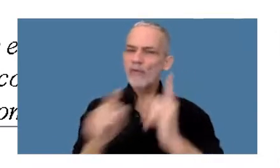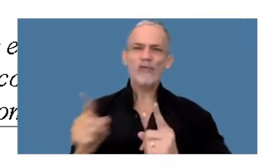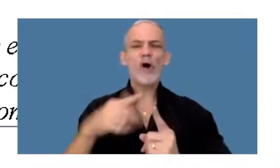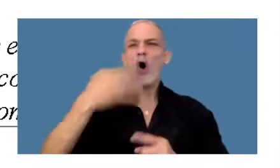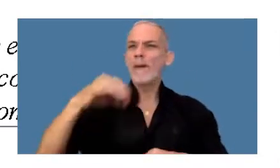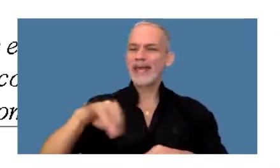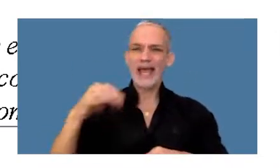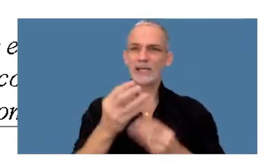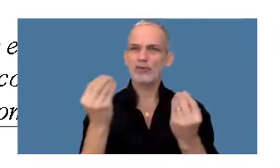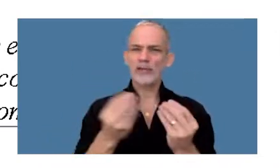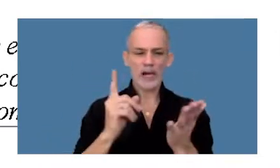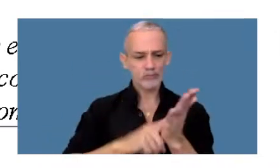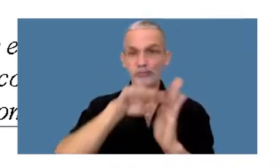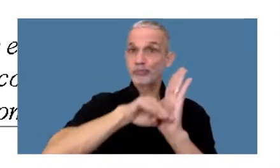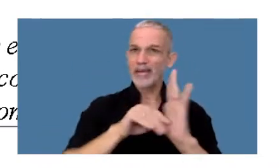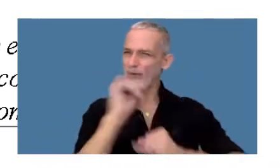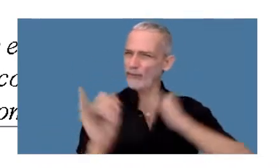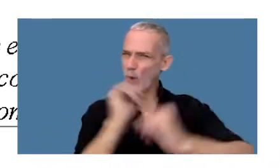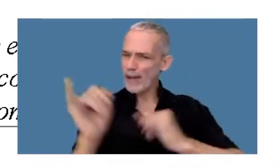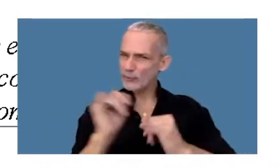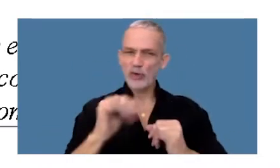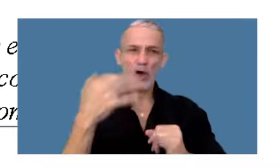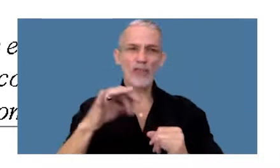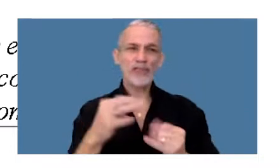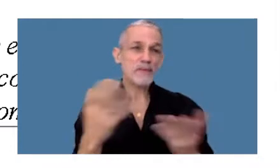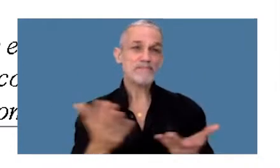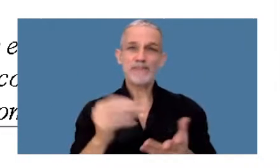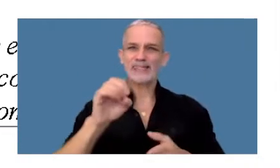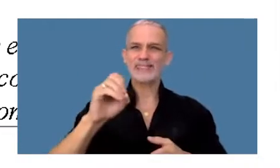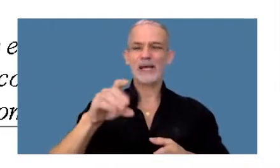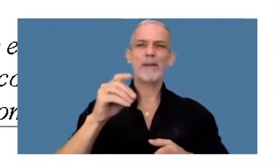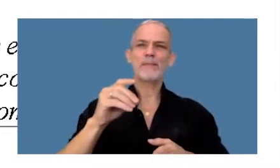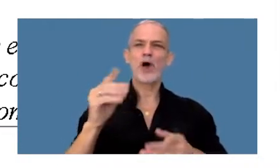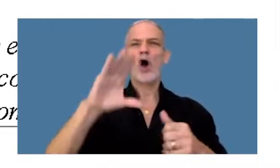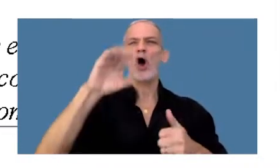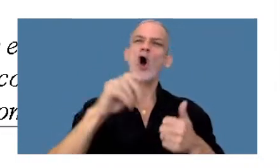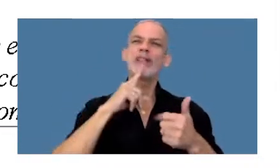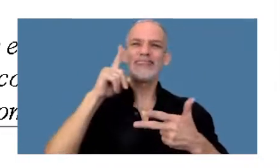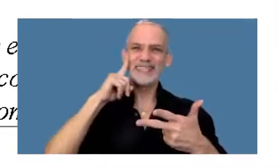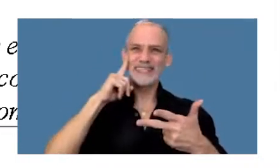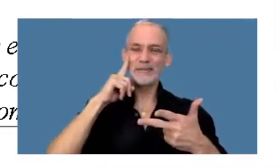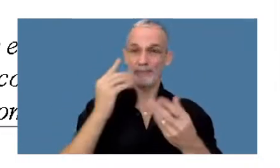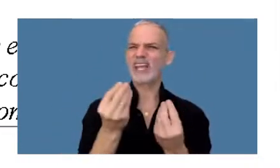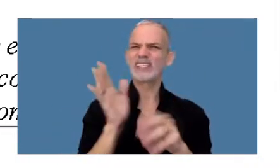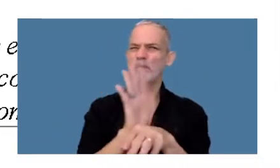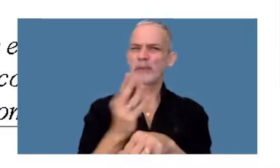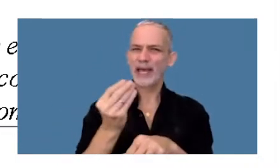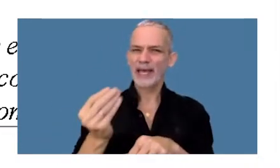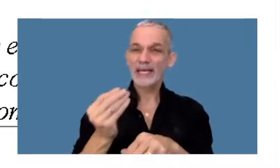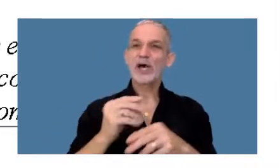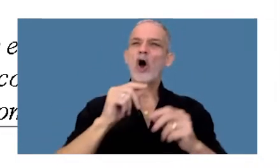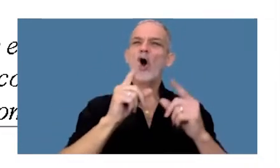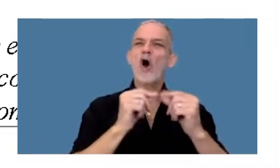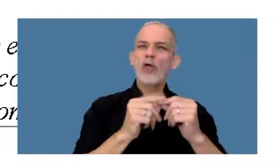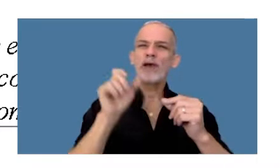obligación de este régimen informativo que usualmente denominamos con su sigla COTI que significa código